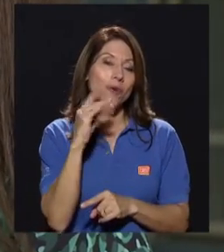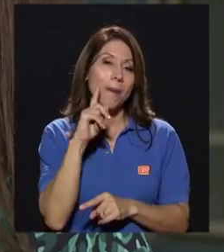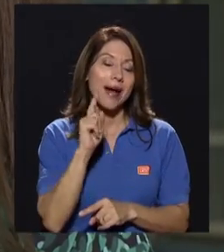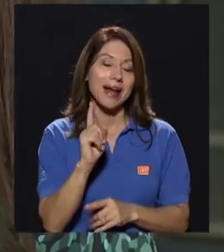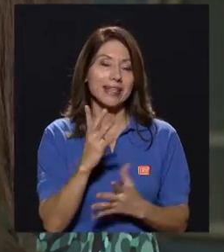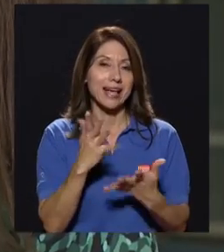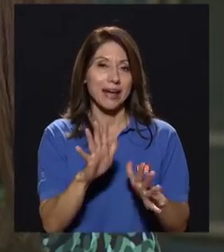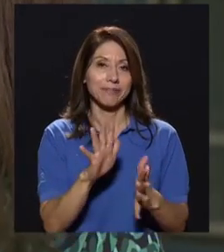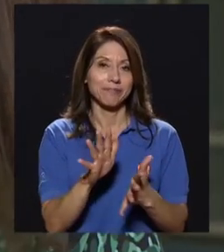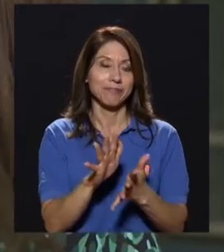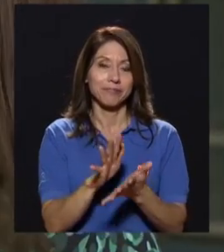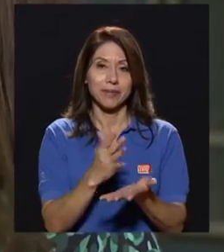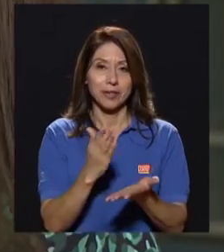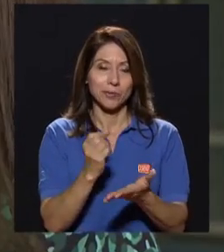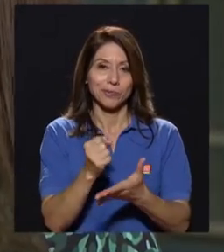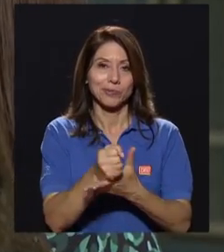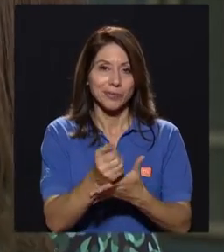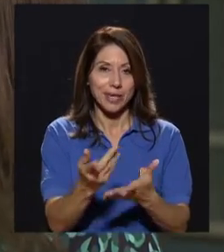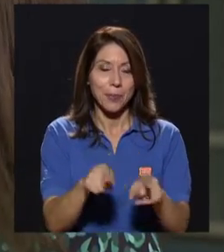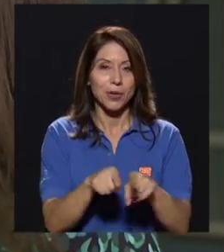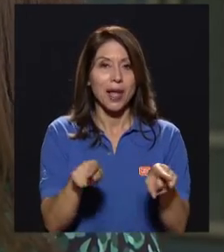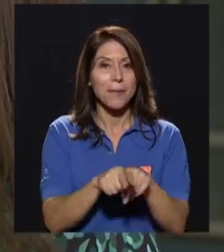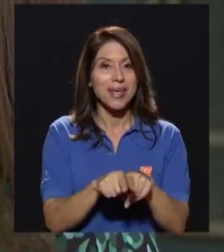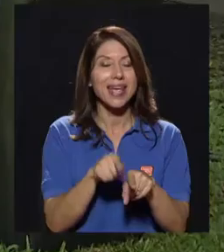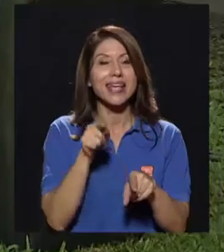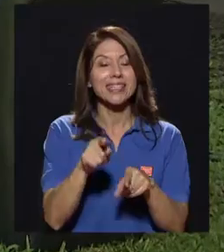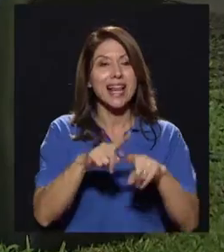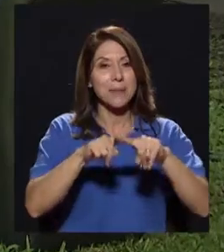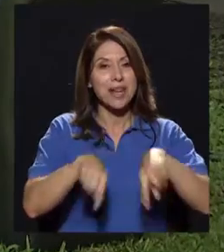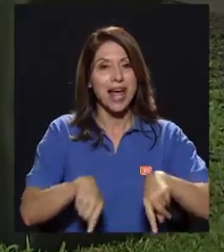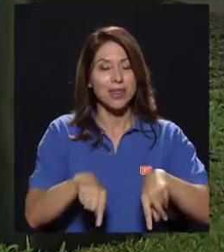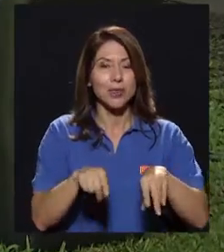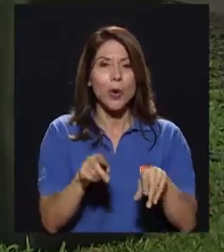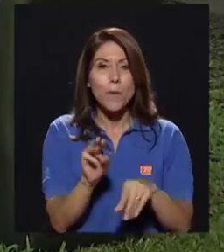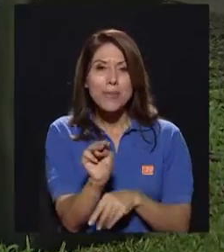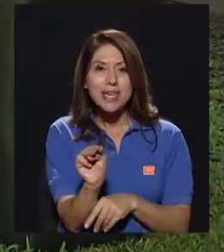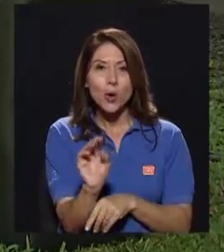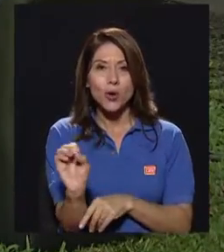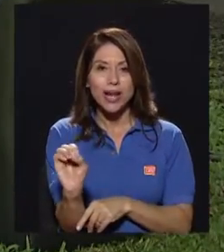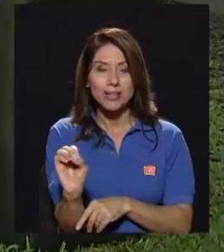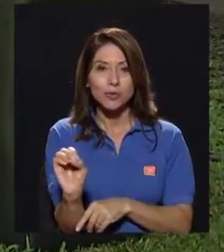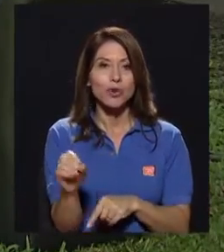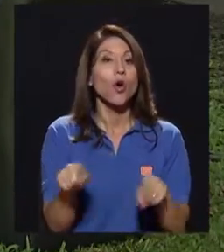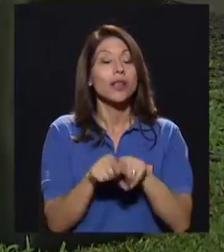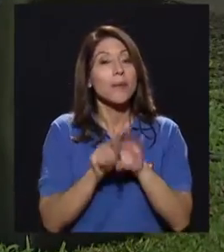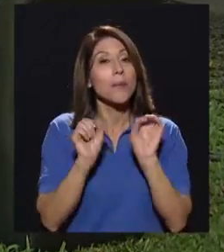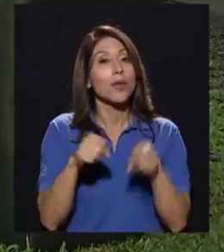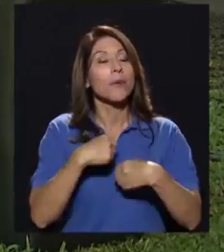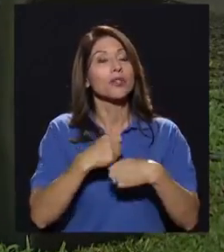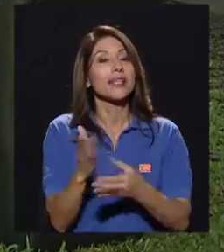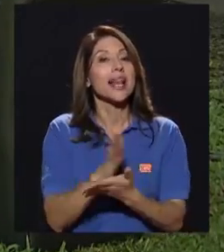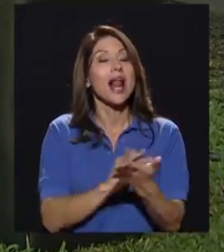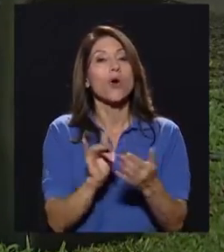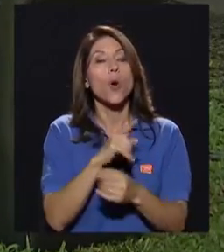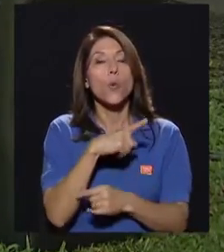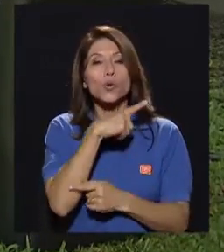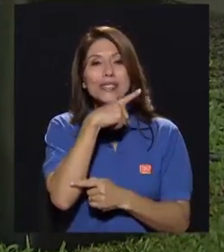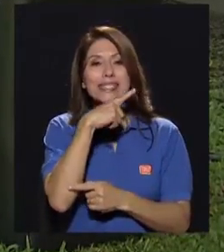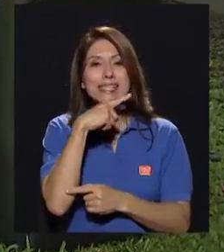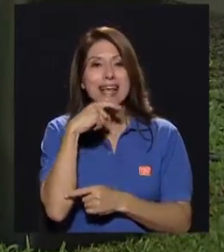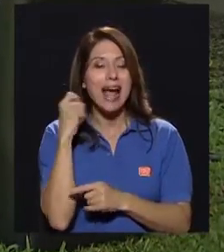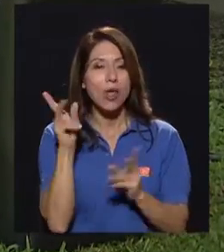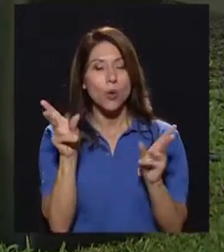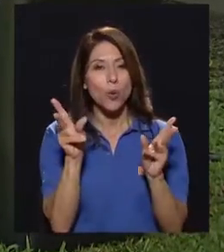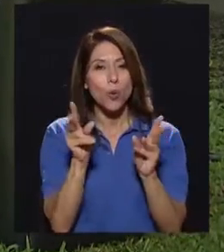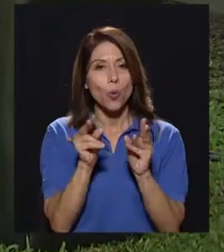pero a su vez está eliminando un poco los microorganismos que están en la superficie. O podríamos hacer algo más severo, como un secado, una deshidratación,